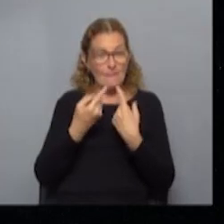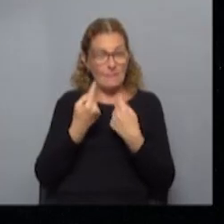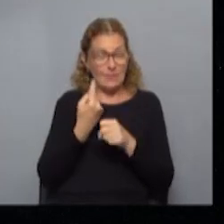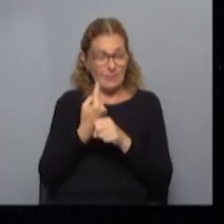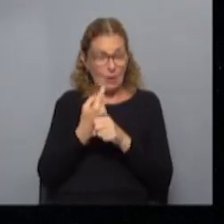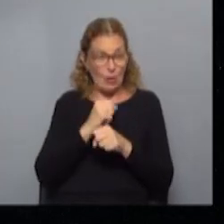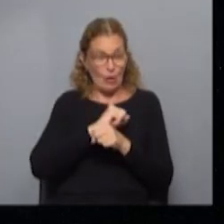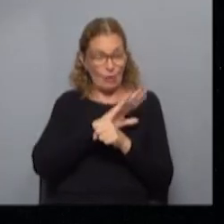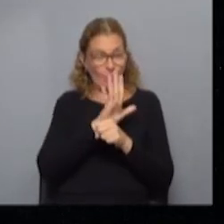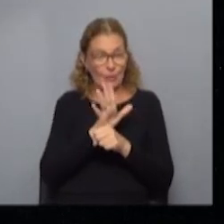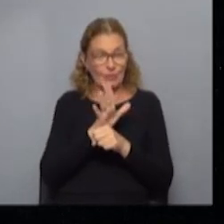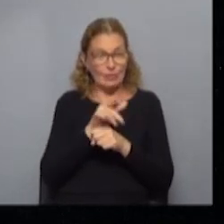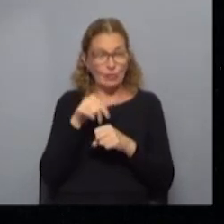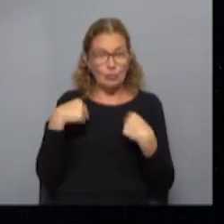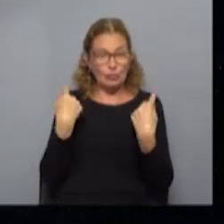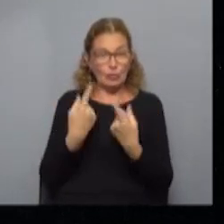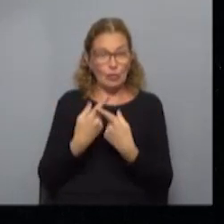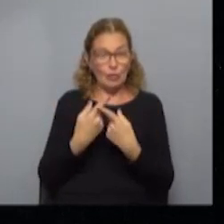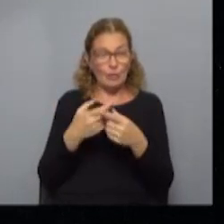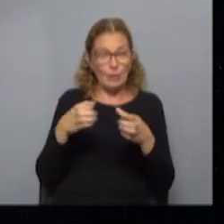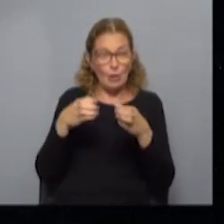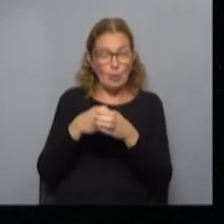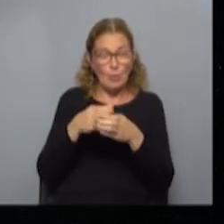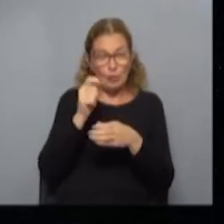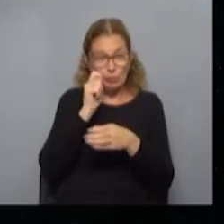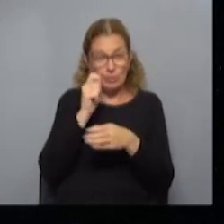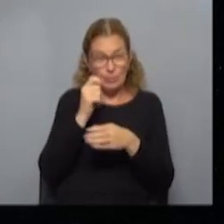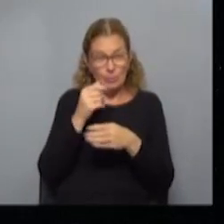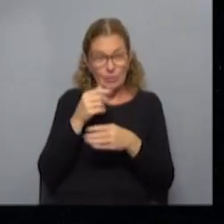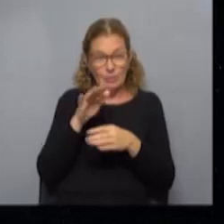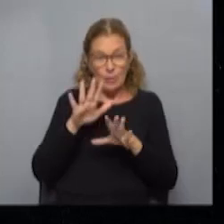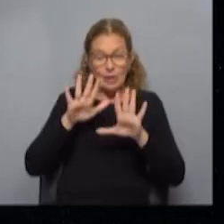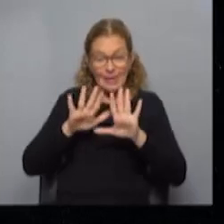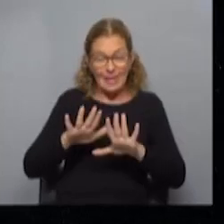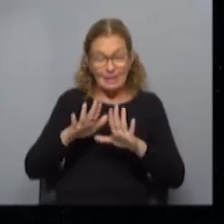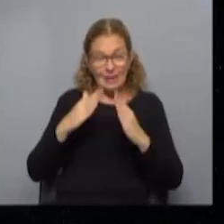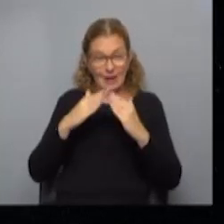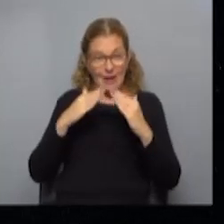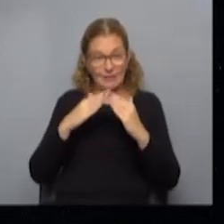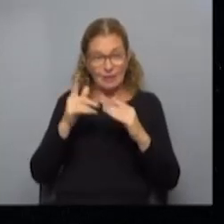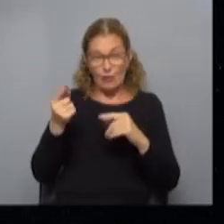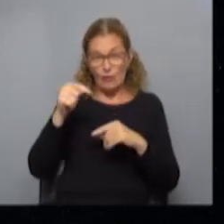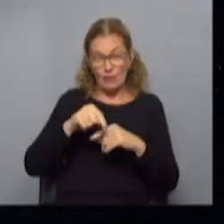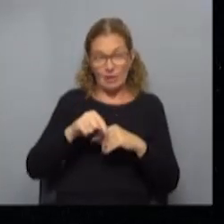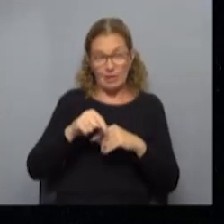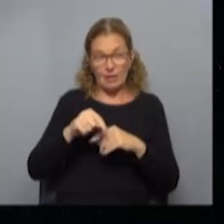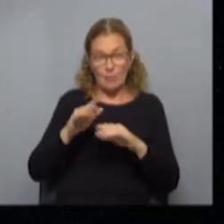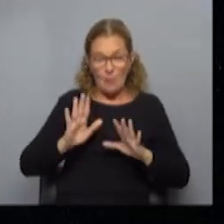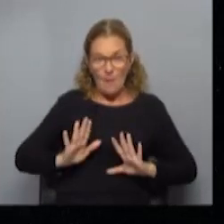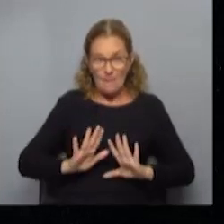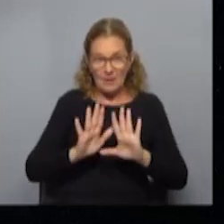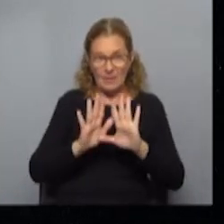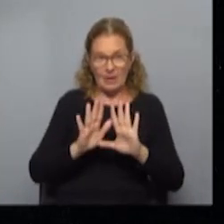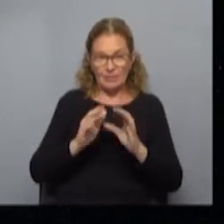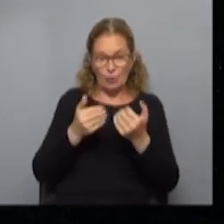los propios operadores turísticos y todos quienes estábamos en el sector turismo, salir a decir quedate en casa, no vengas, nos estamos preparando